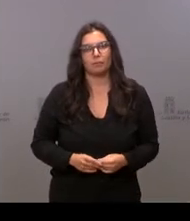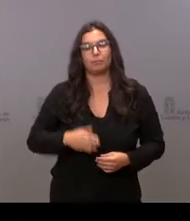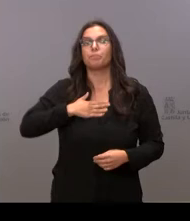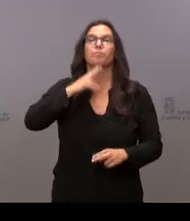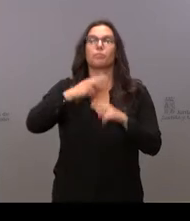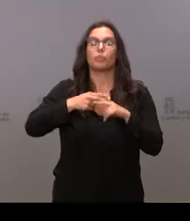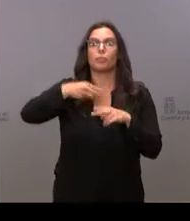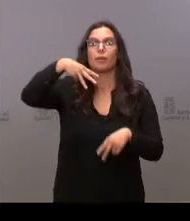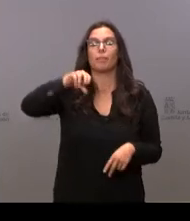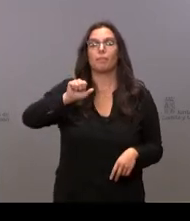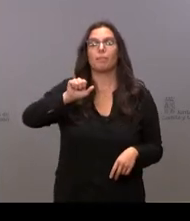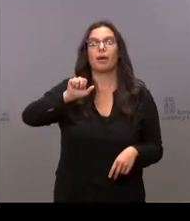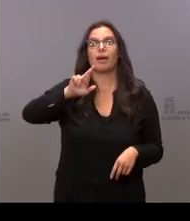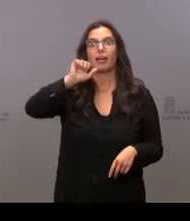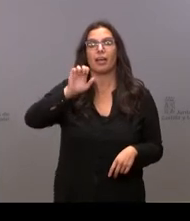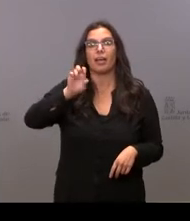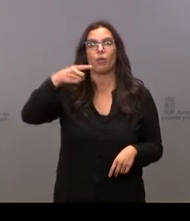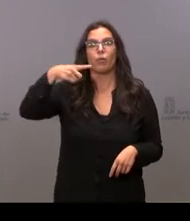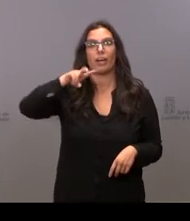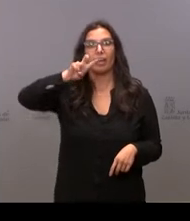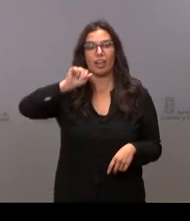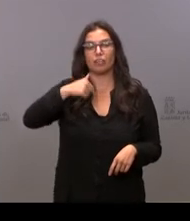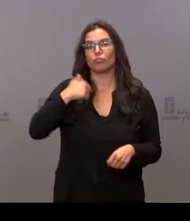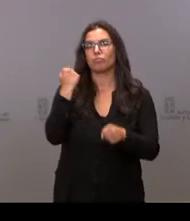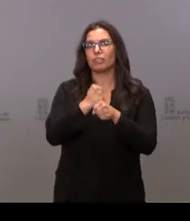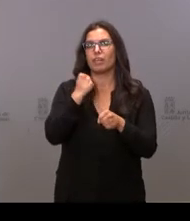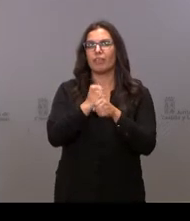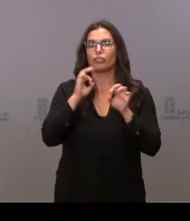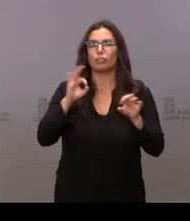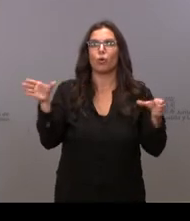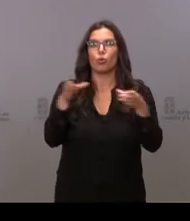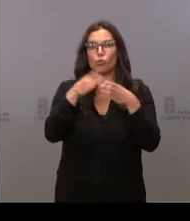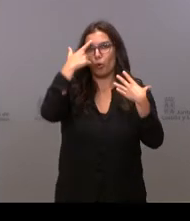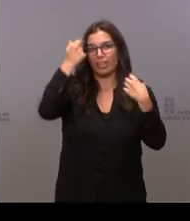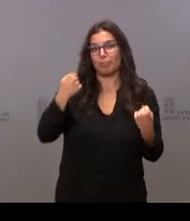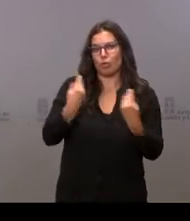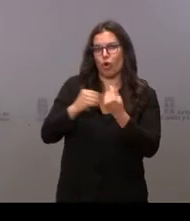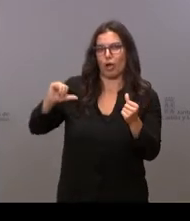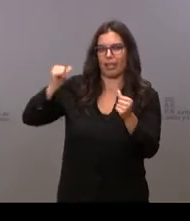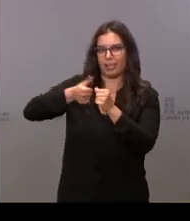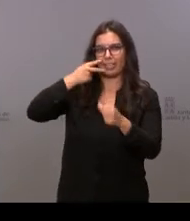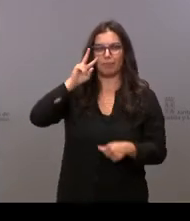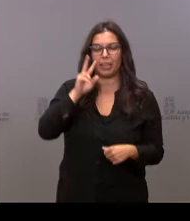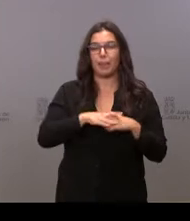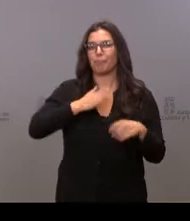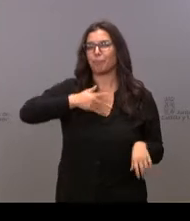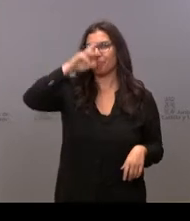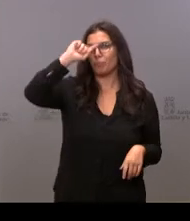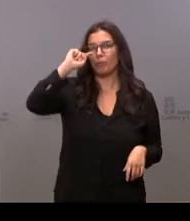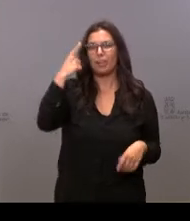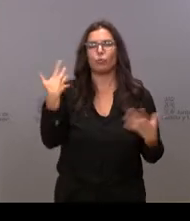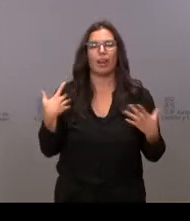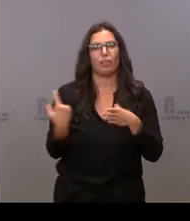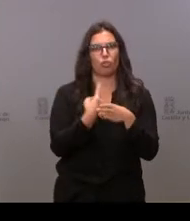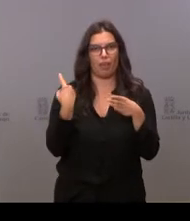María Eugenia Zalama y estoy trabajando en un grupo de expertos por experiencia. Sobre todo lo que más me preocupa es la